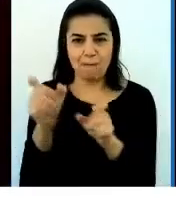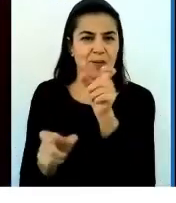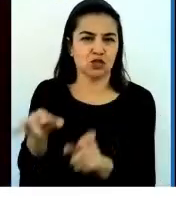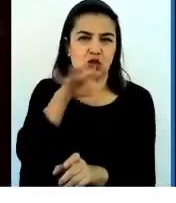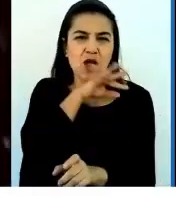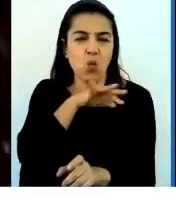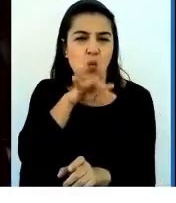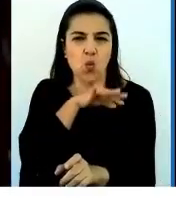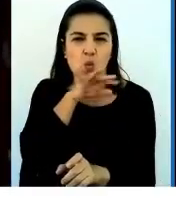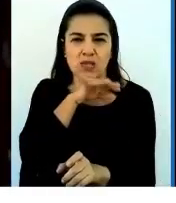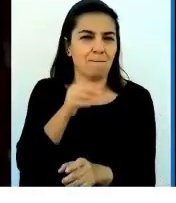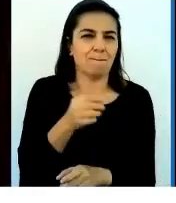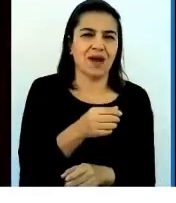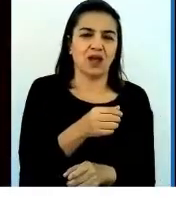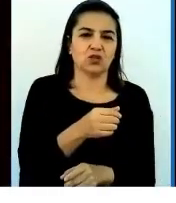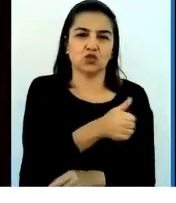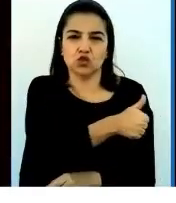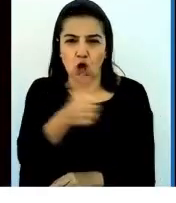para todo el público.